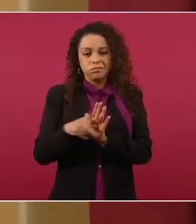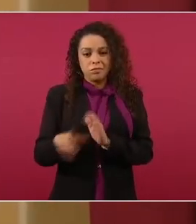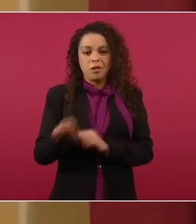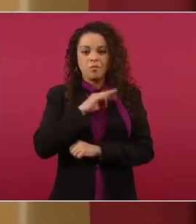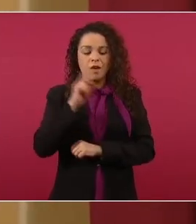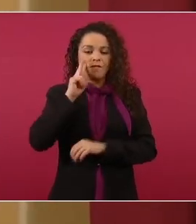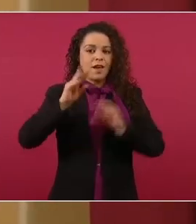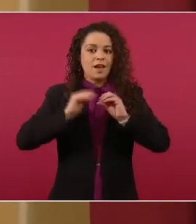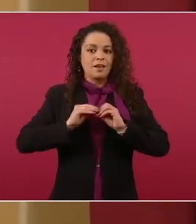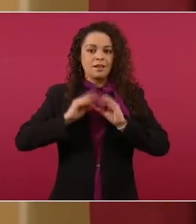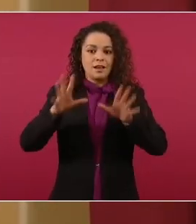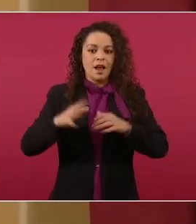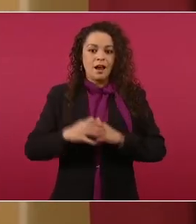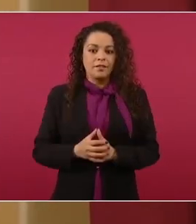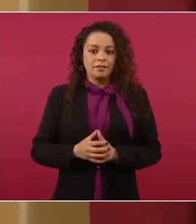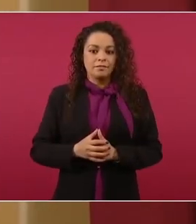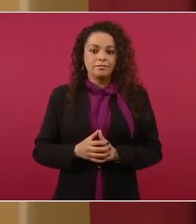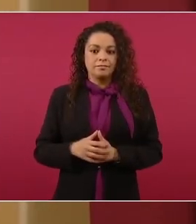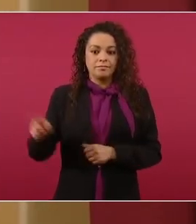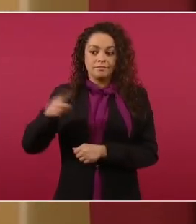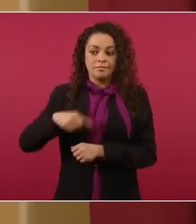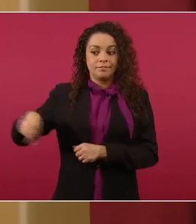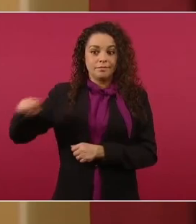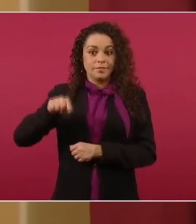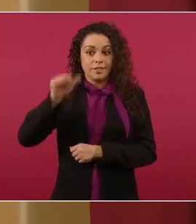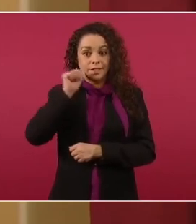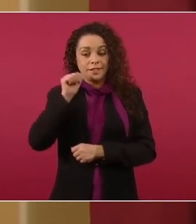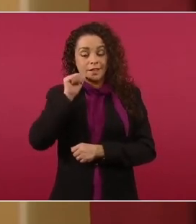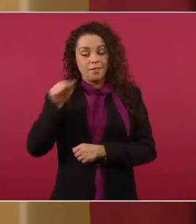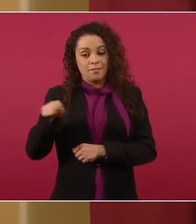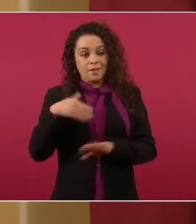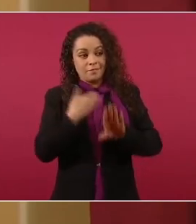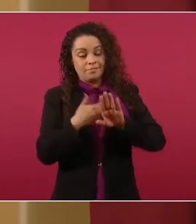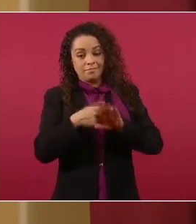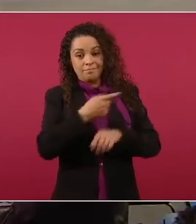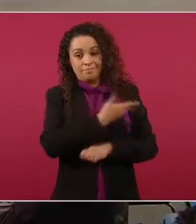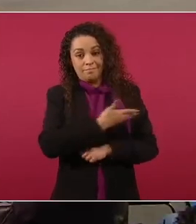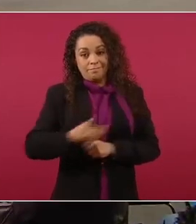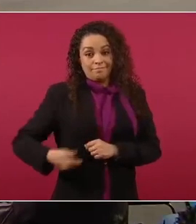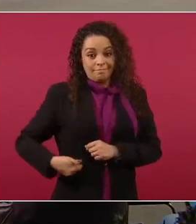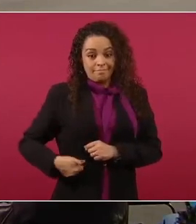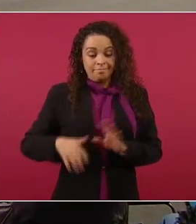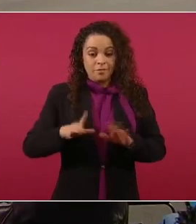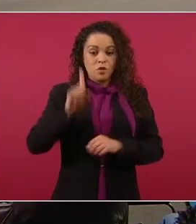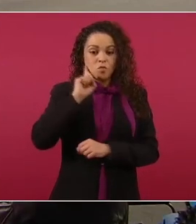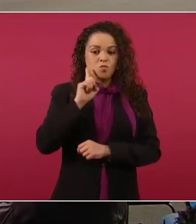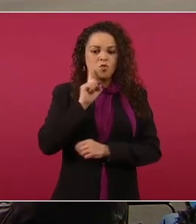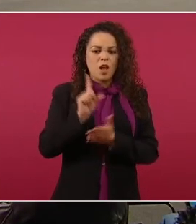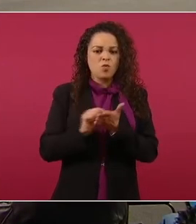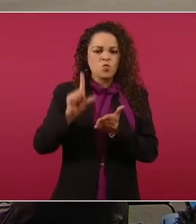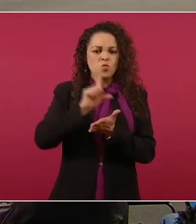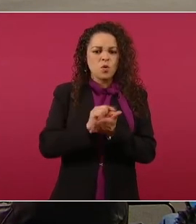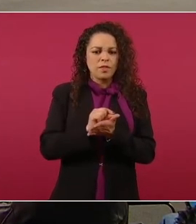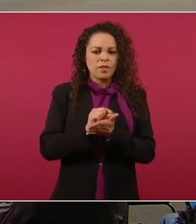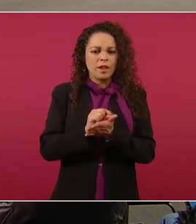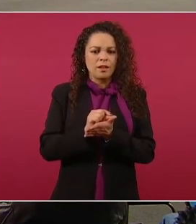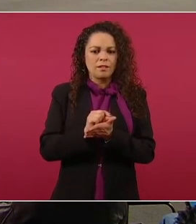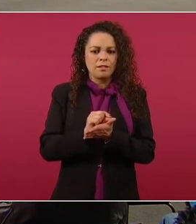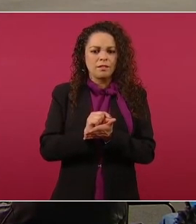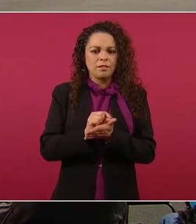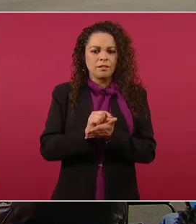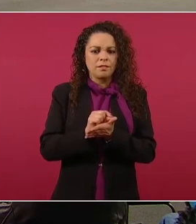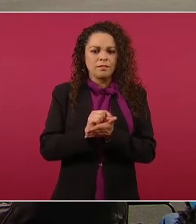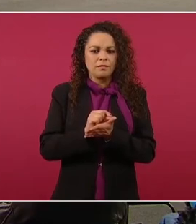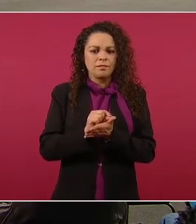muestran la estatura de la oposición, la usuaria de Twitter nos regala esta